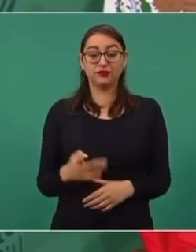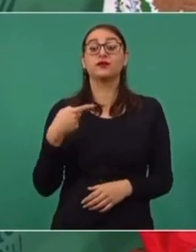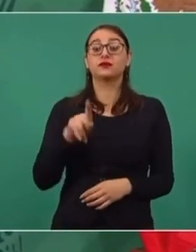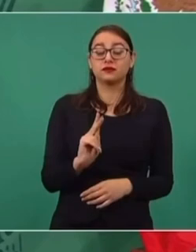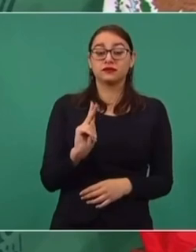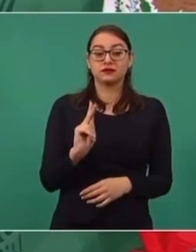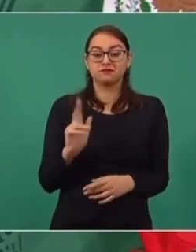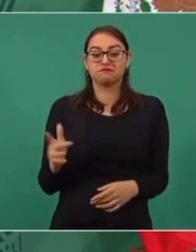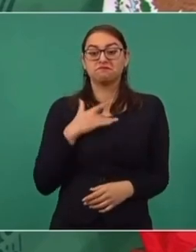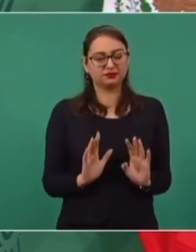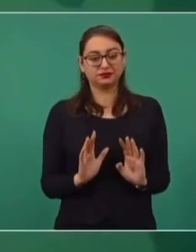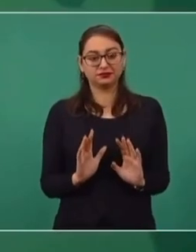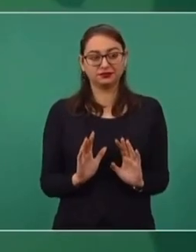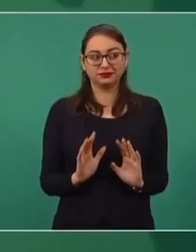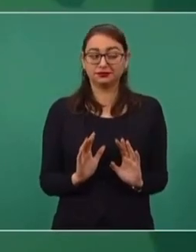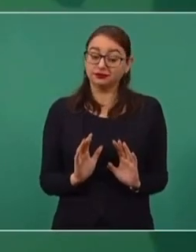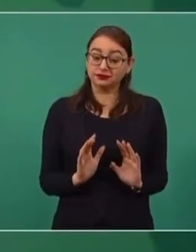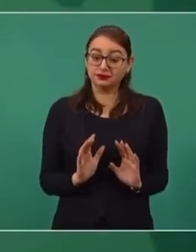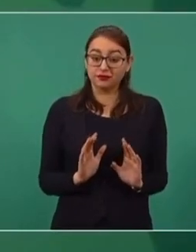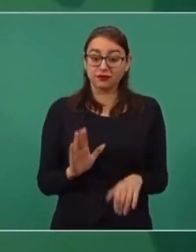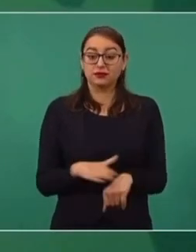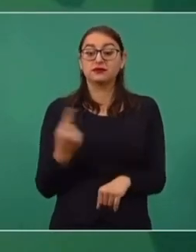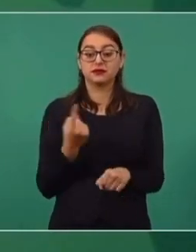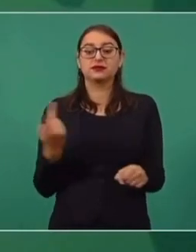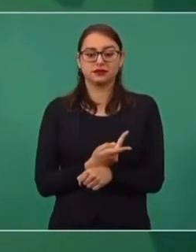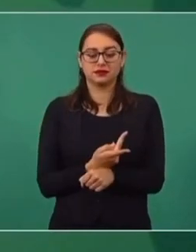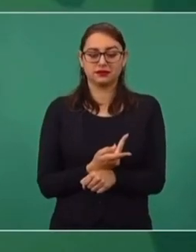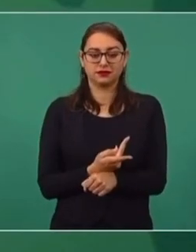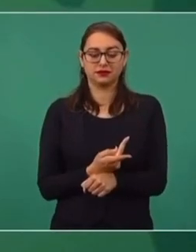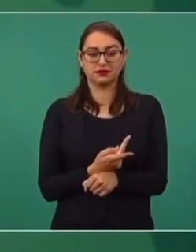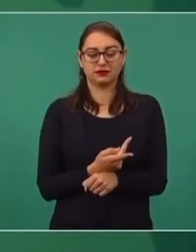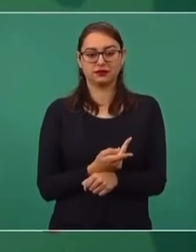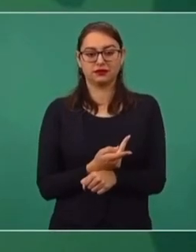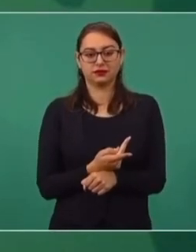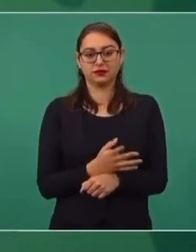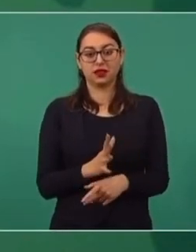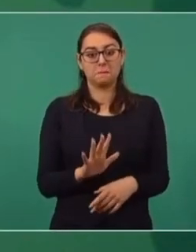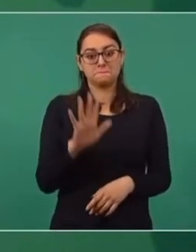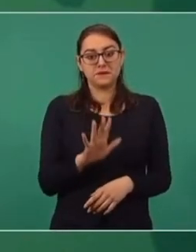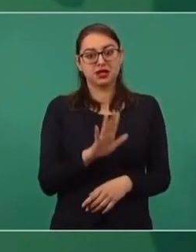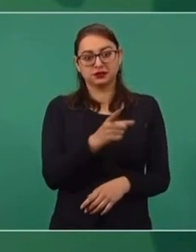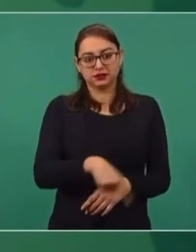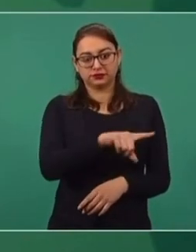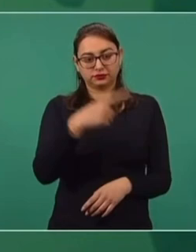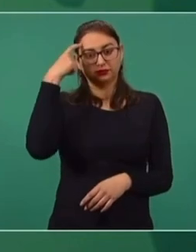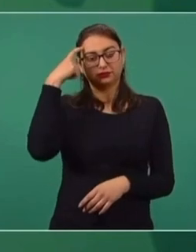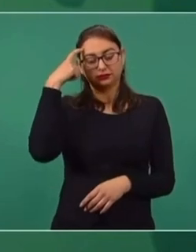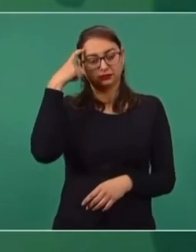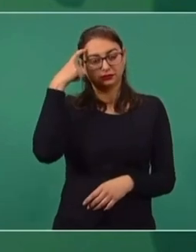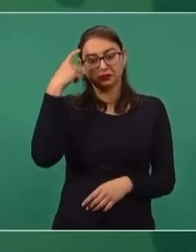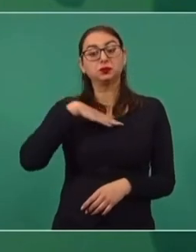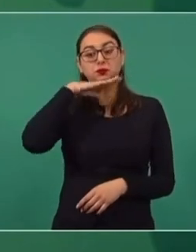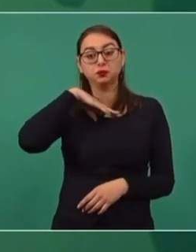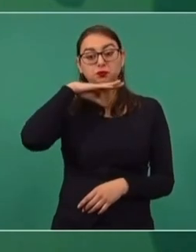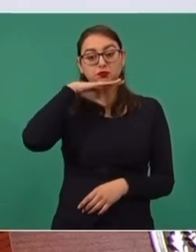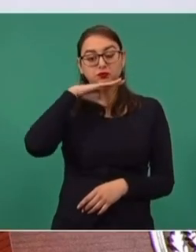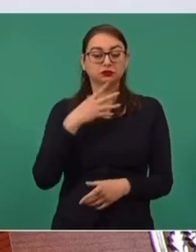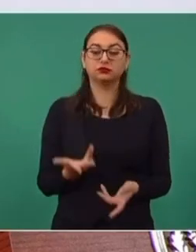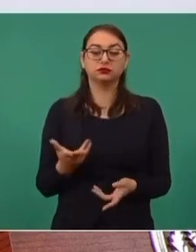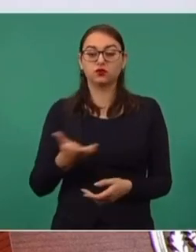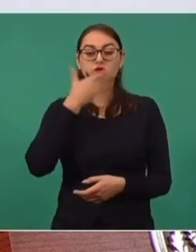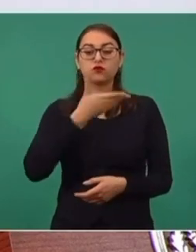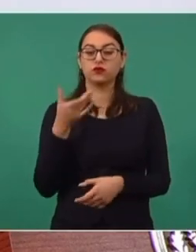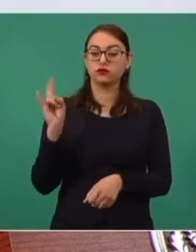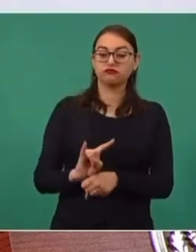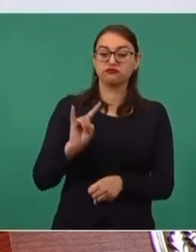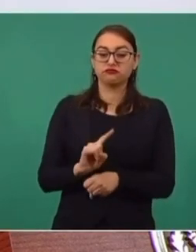en la autocomplacencia, porque se vivía como un sueño, por esto mismo, del predominio de la simulación,